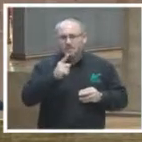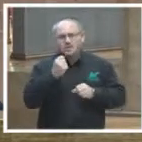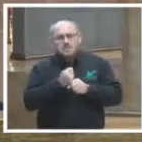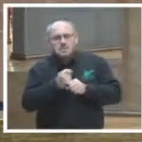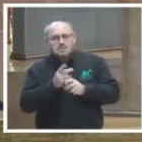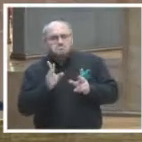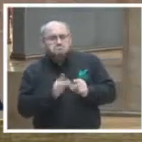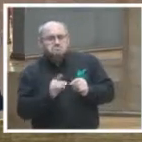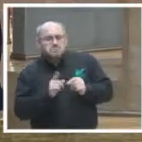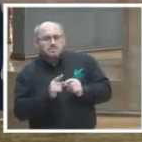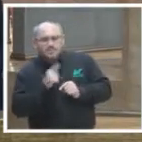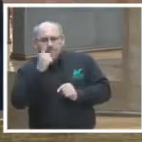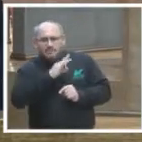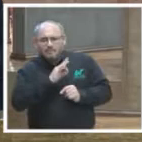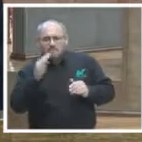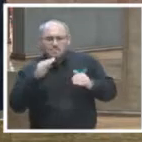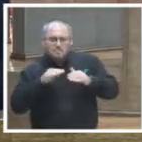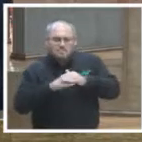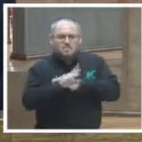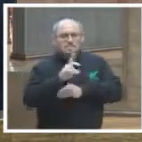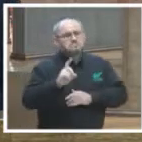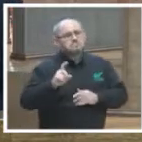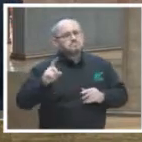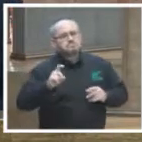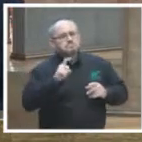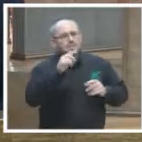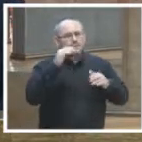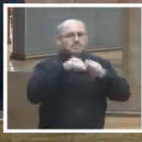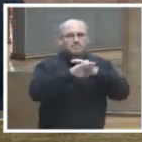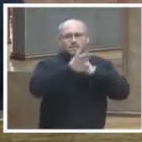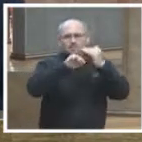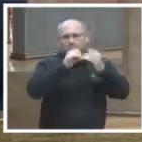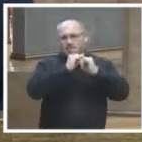sencillo y fácil el acceso a la información